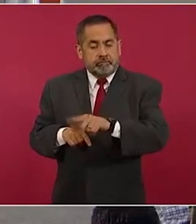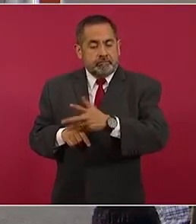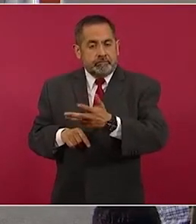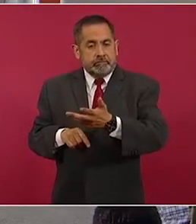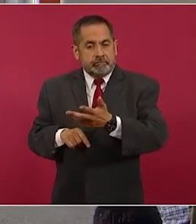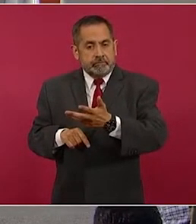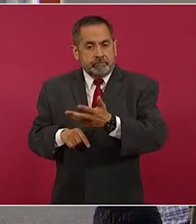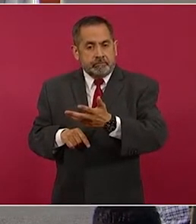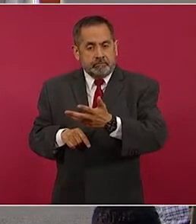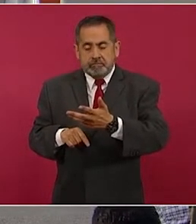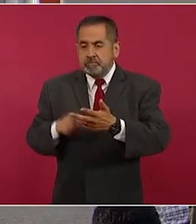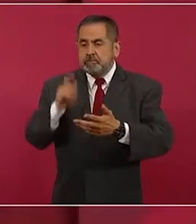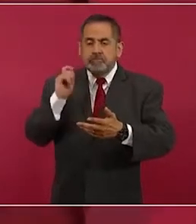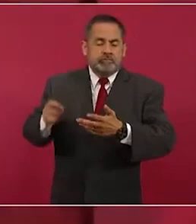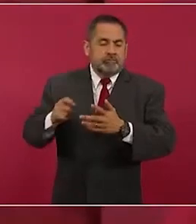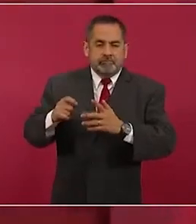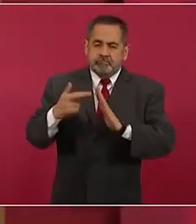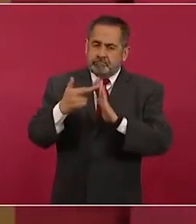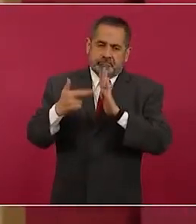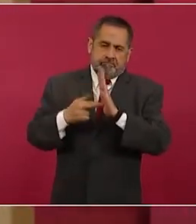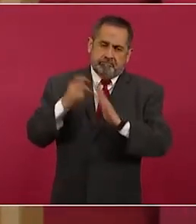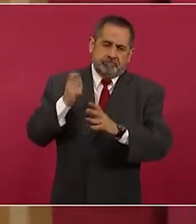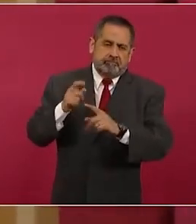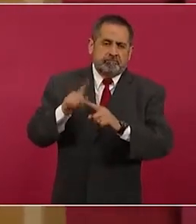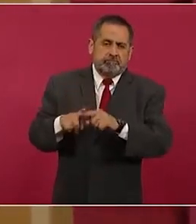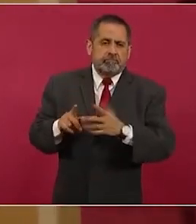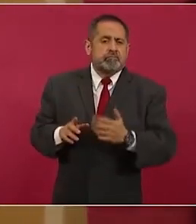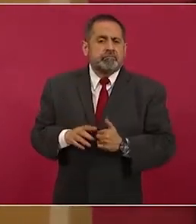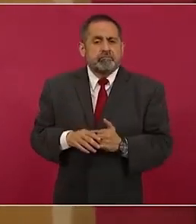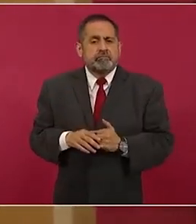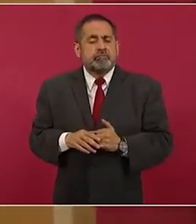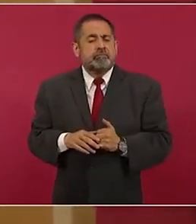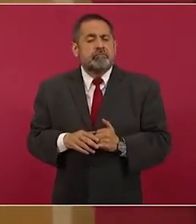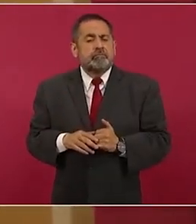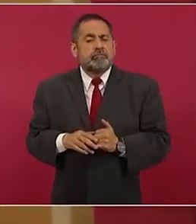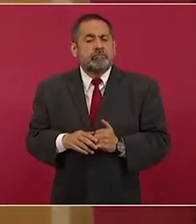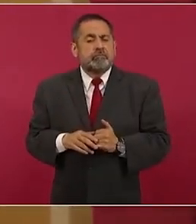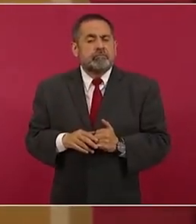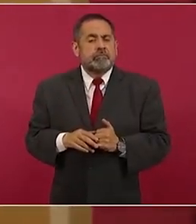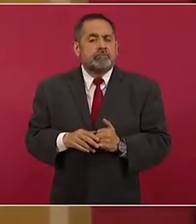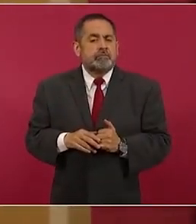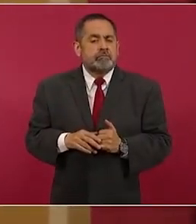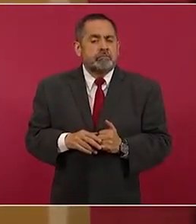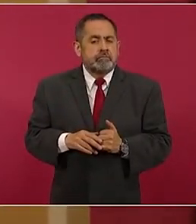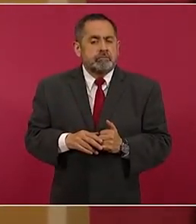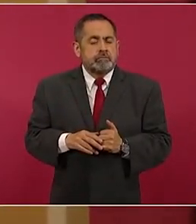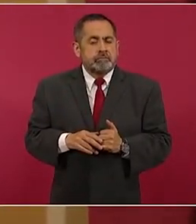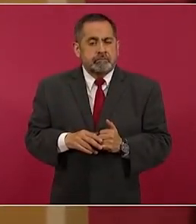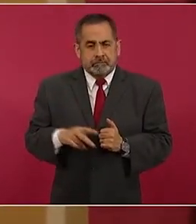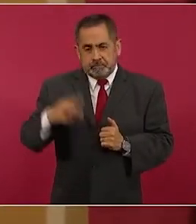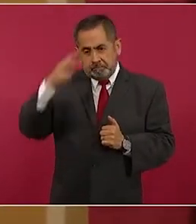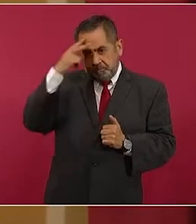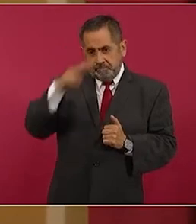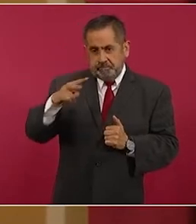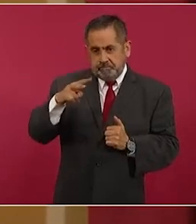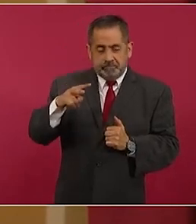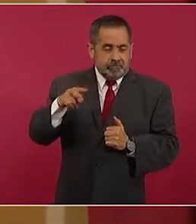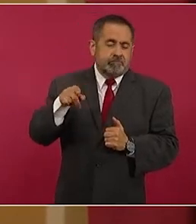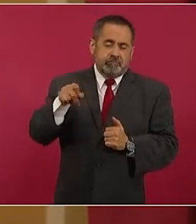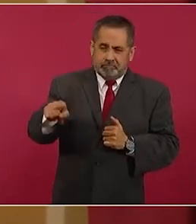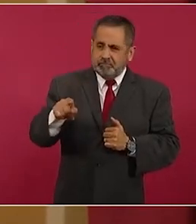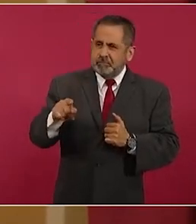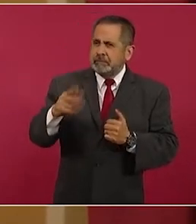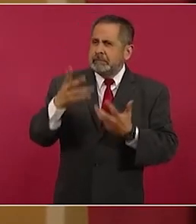la máxima de que México es un país rico con pueblo pobre,